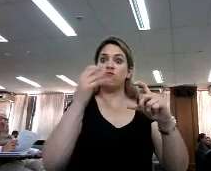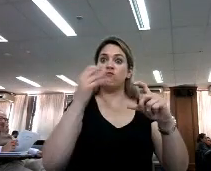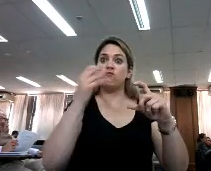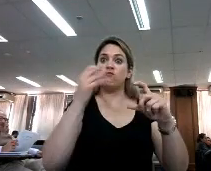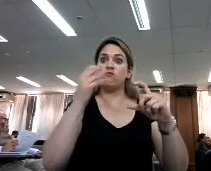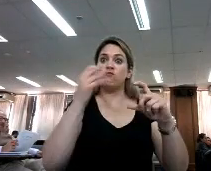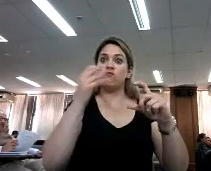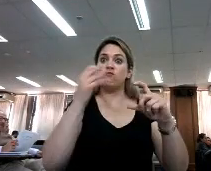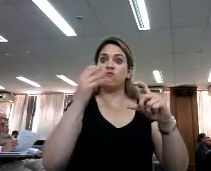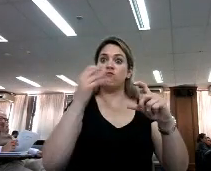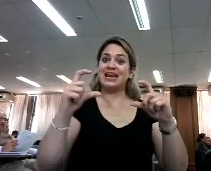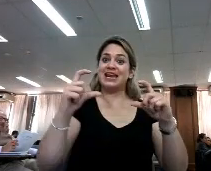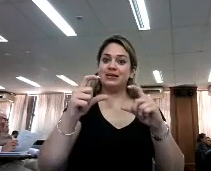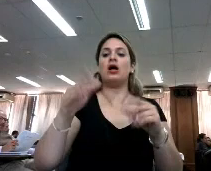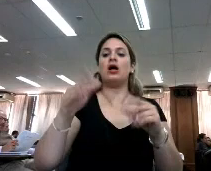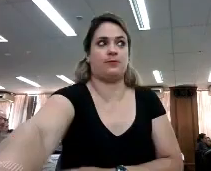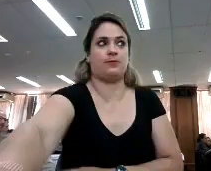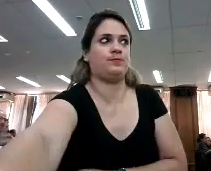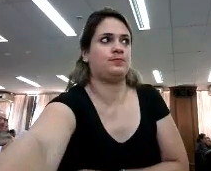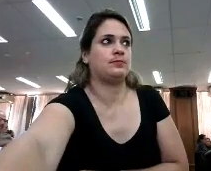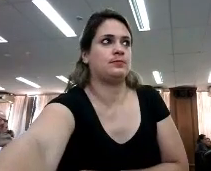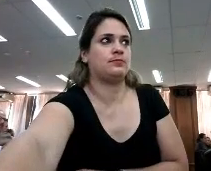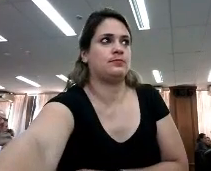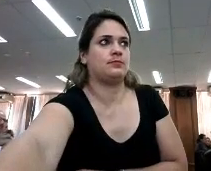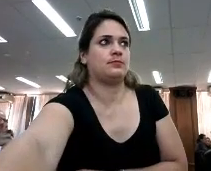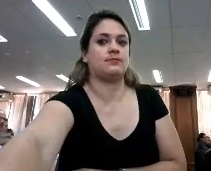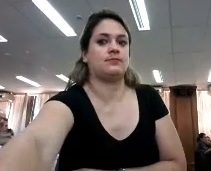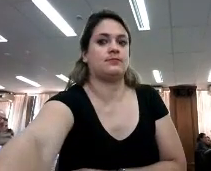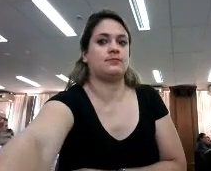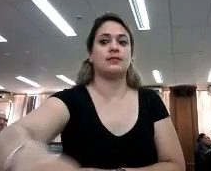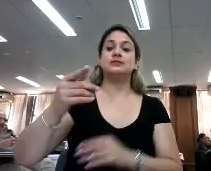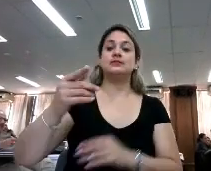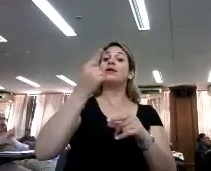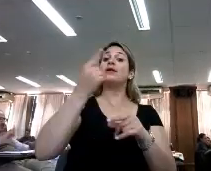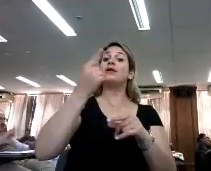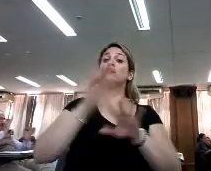bueno ¿alguna pregunta más? si no volvemos a aplaudir a